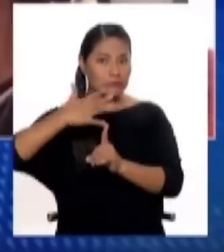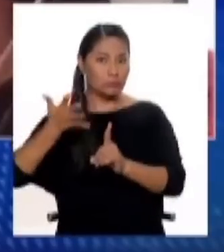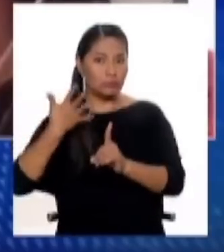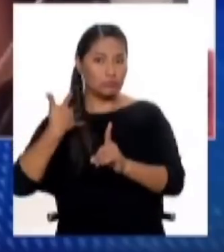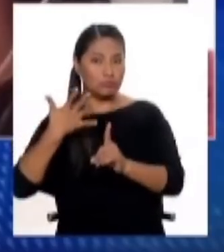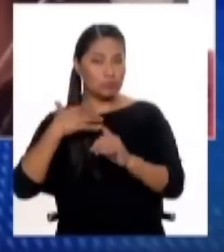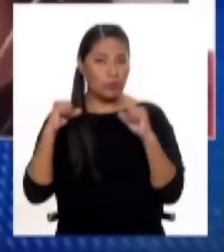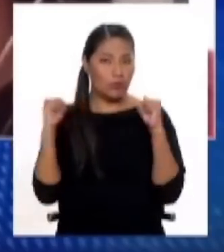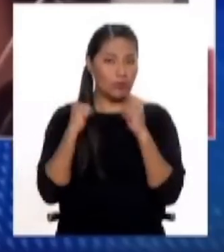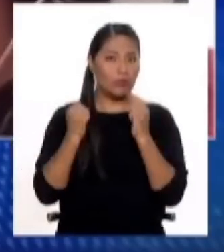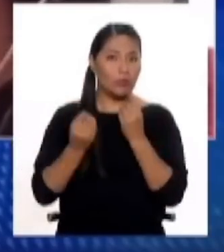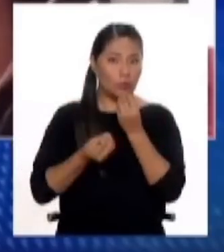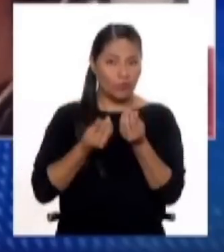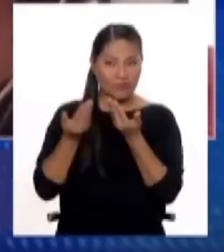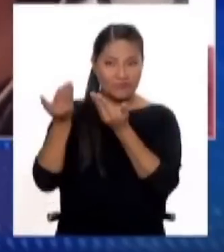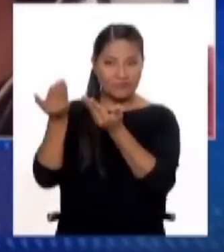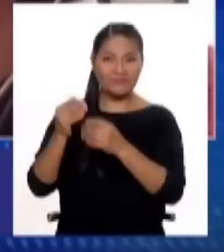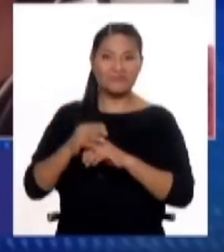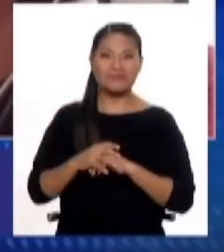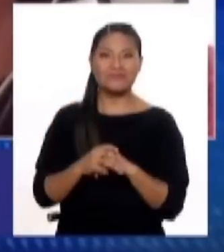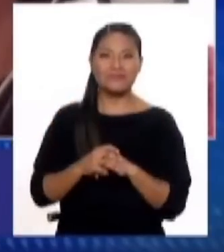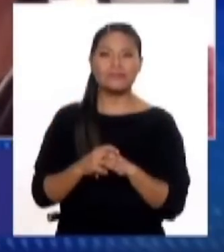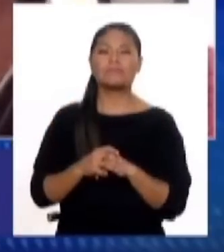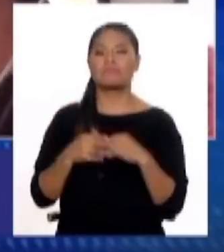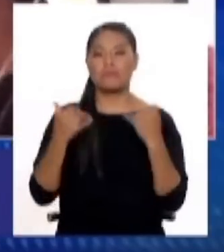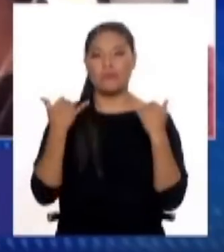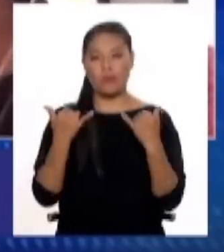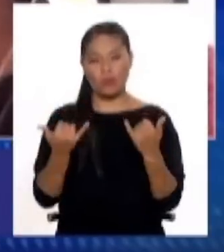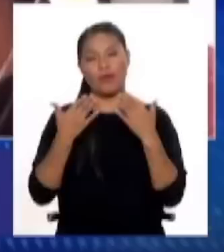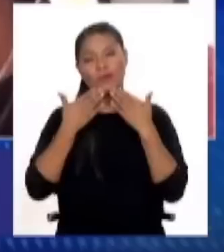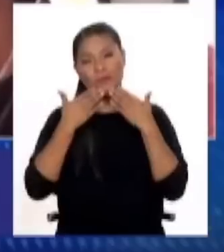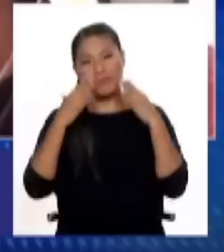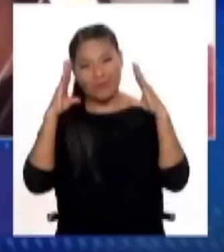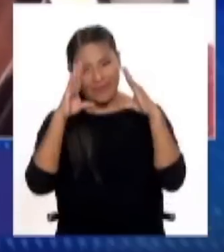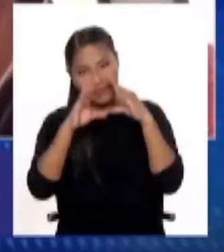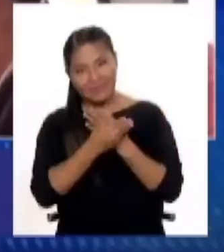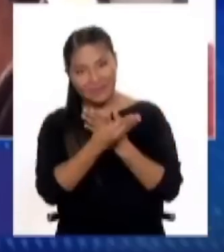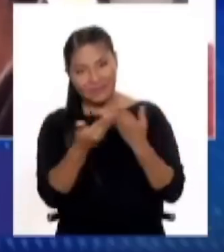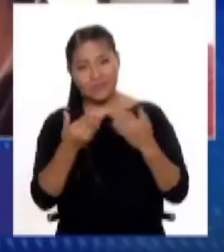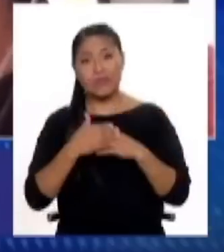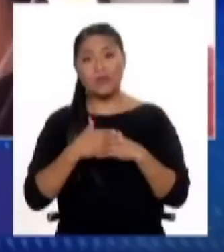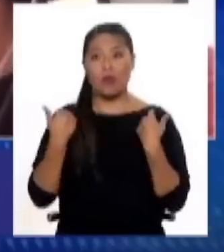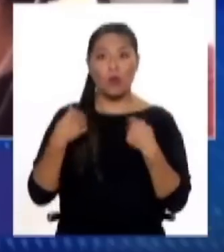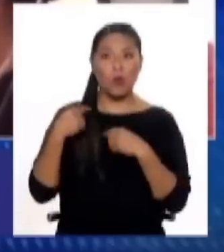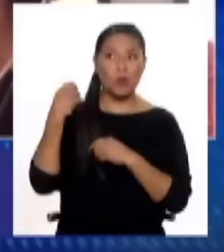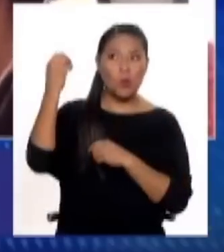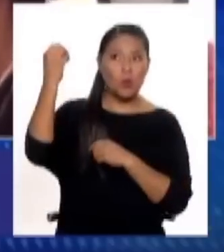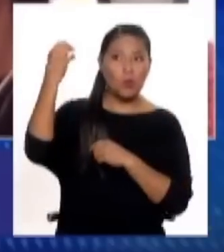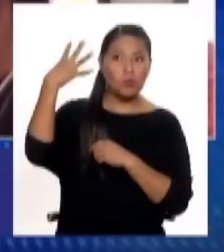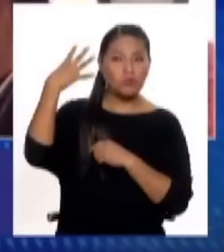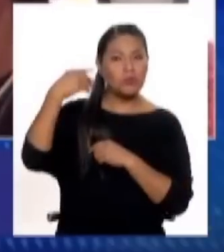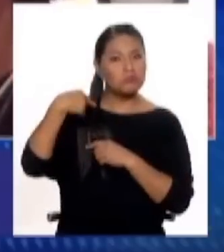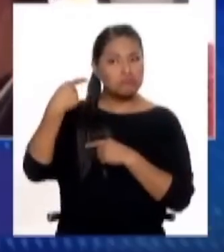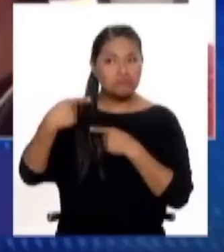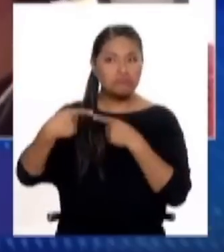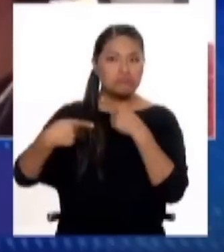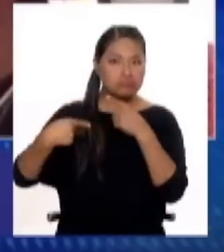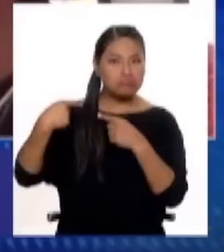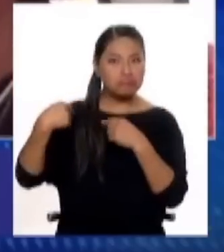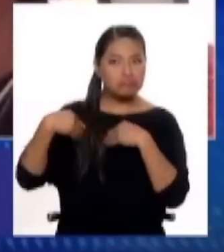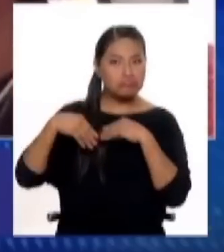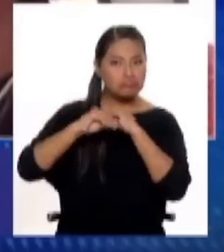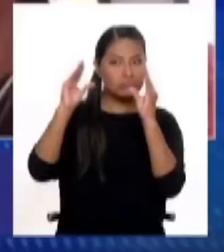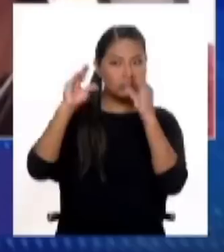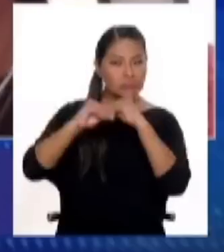Buenas noches, Maite. Sí, efectivamente, hemos estado con algunos días con brillo solar. Esta